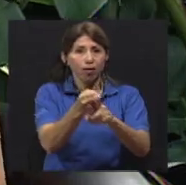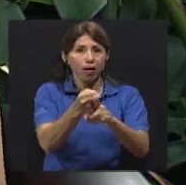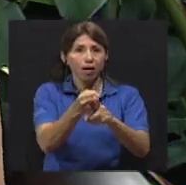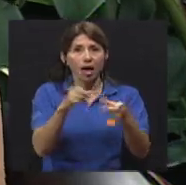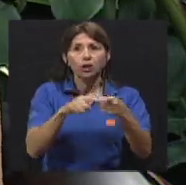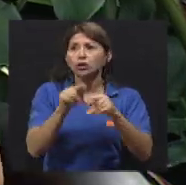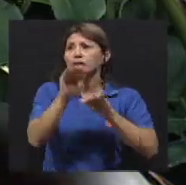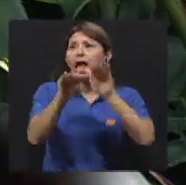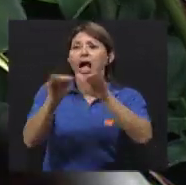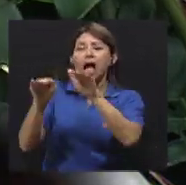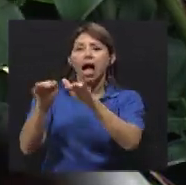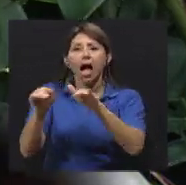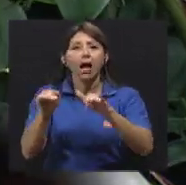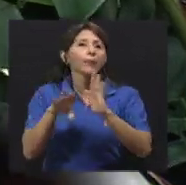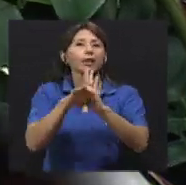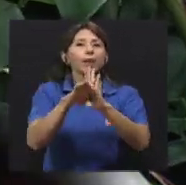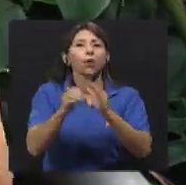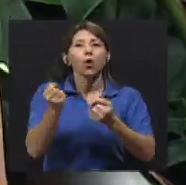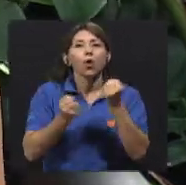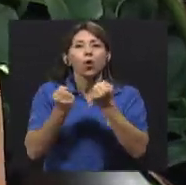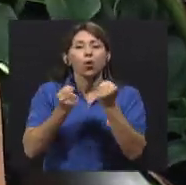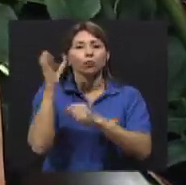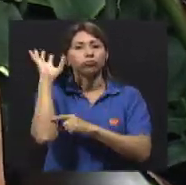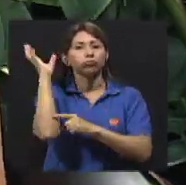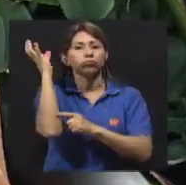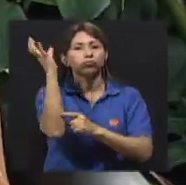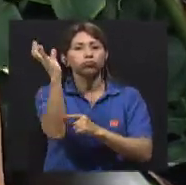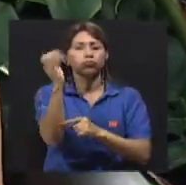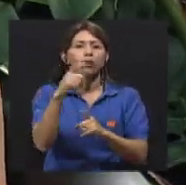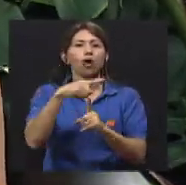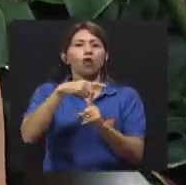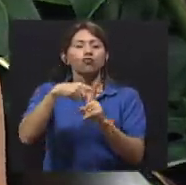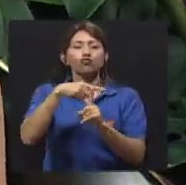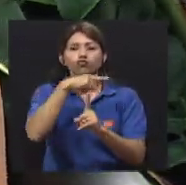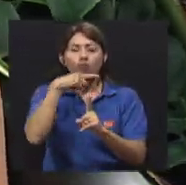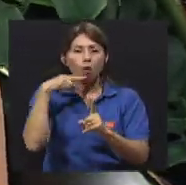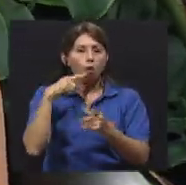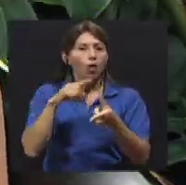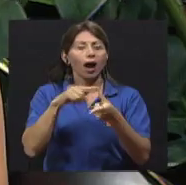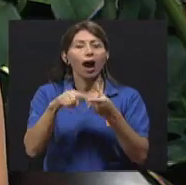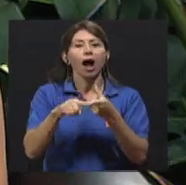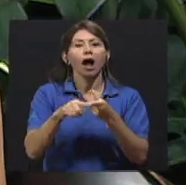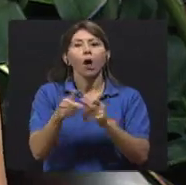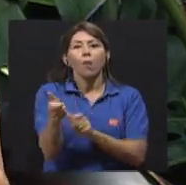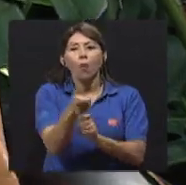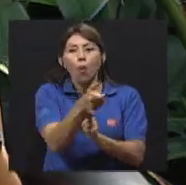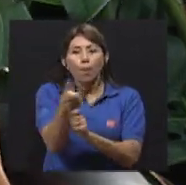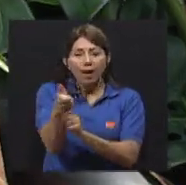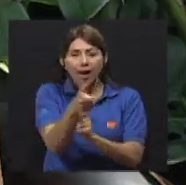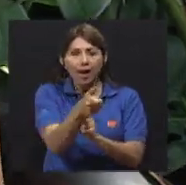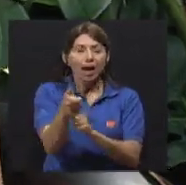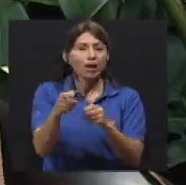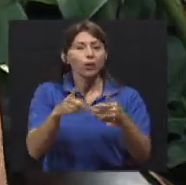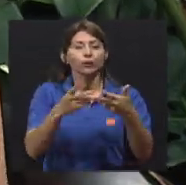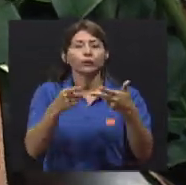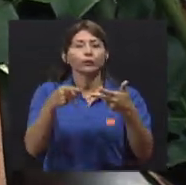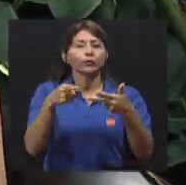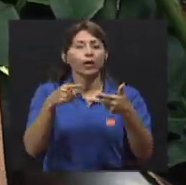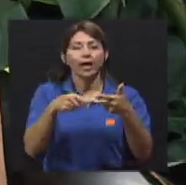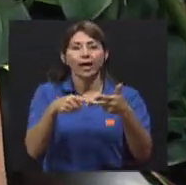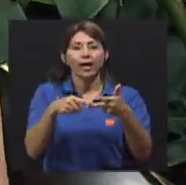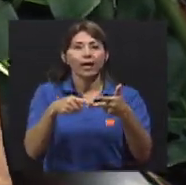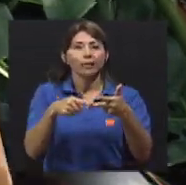son los rojistas, si tuviésemos que incluso colinar con el cuerpo de bomberos, en algunos casos, ¿verdad?, dependiendo del tipo de accidente,